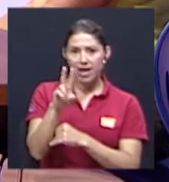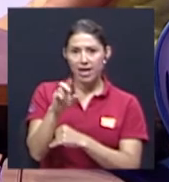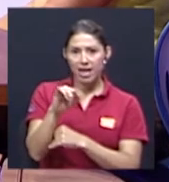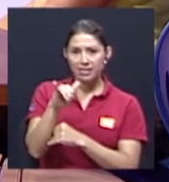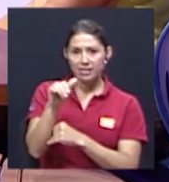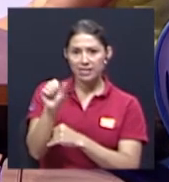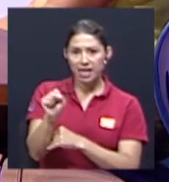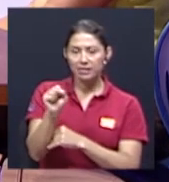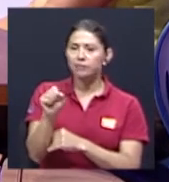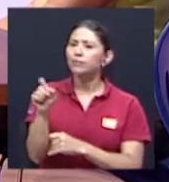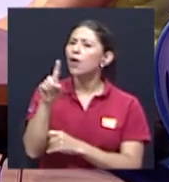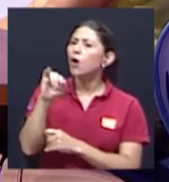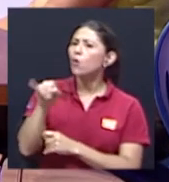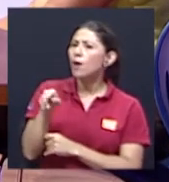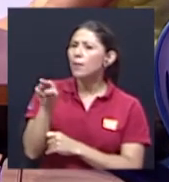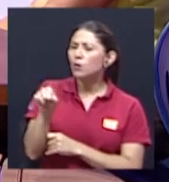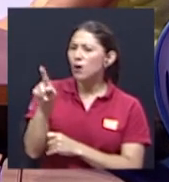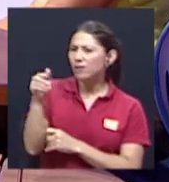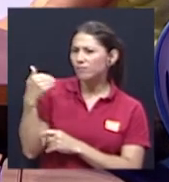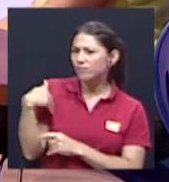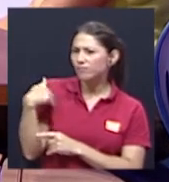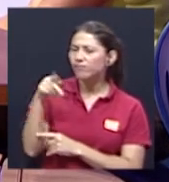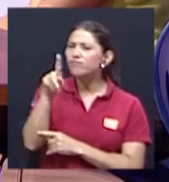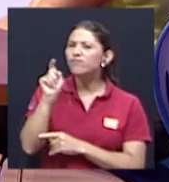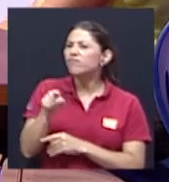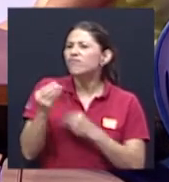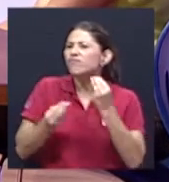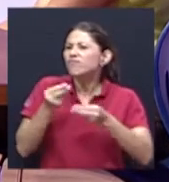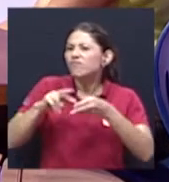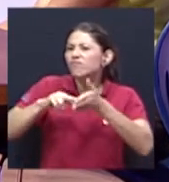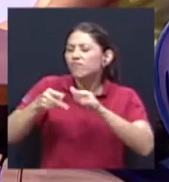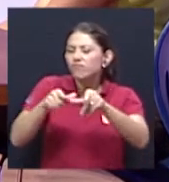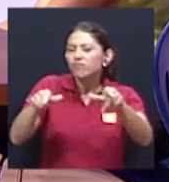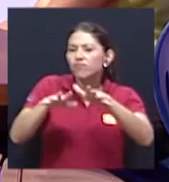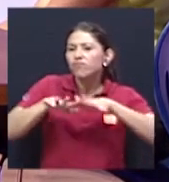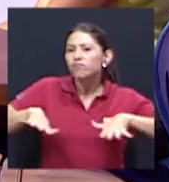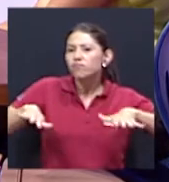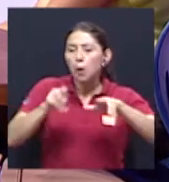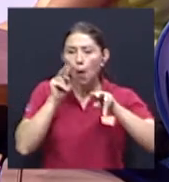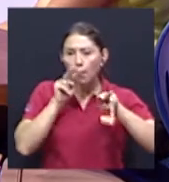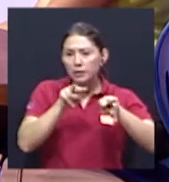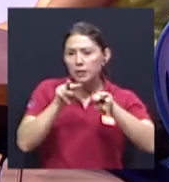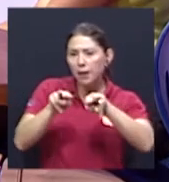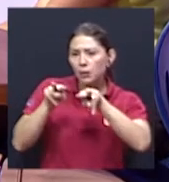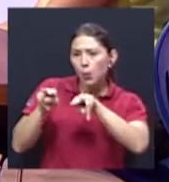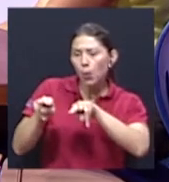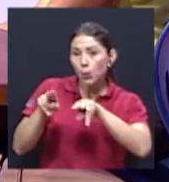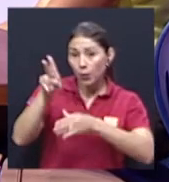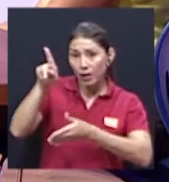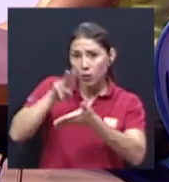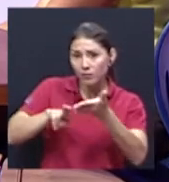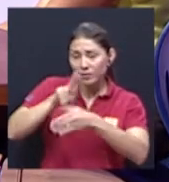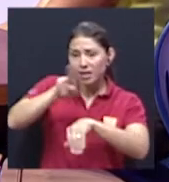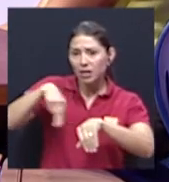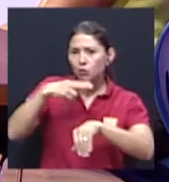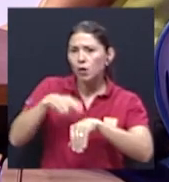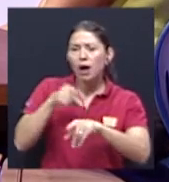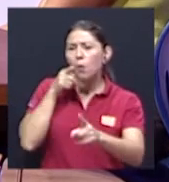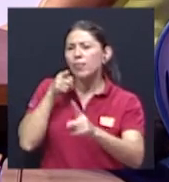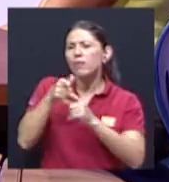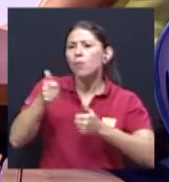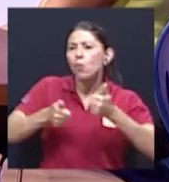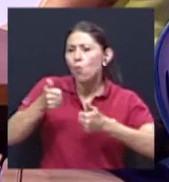¿qué es este observatorio de la Universidad Nacional? ¿Con qué objetivos se crea y qué se propone el observatorio?